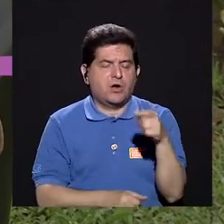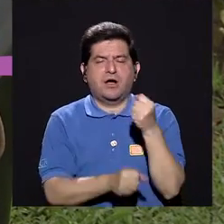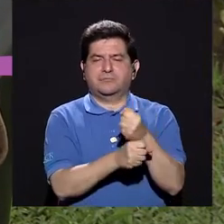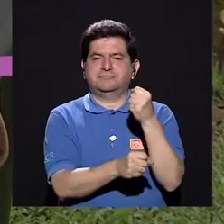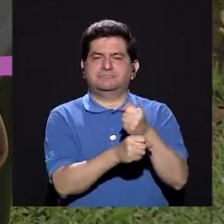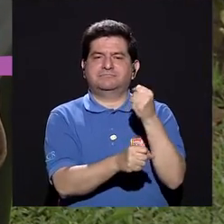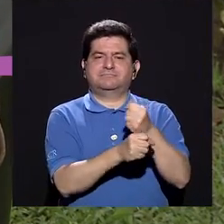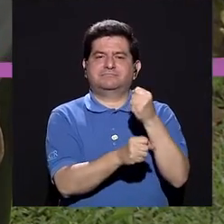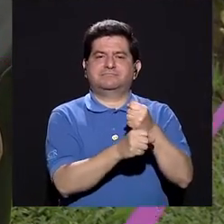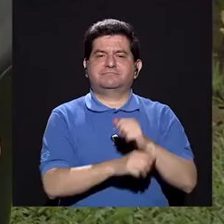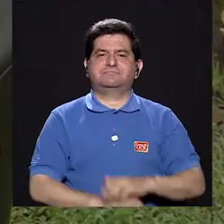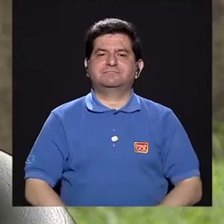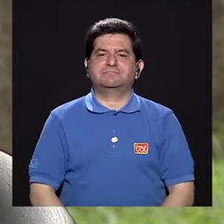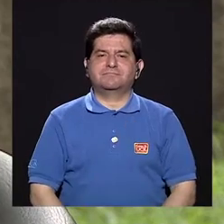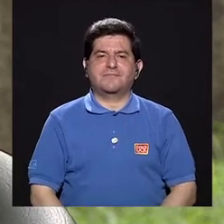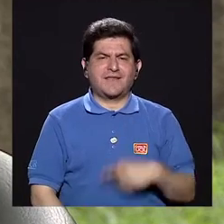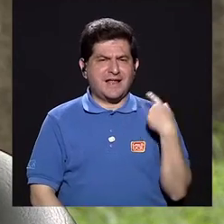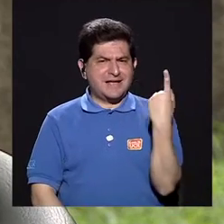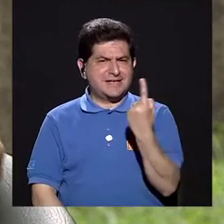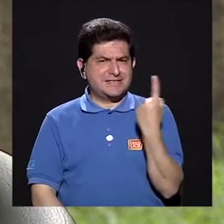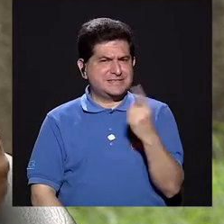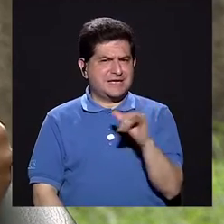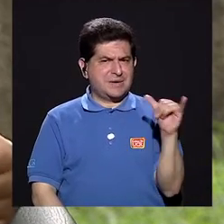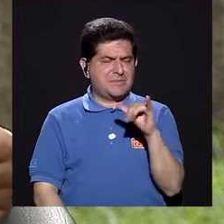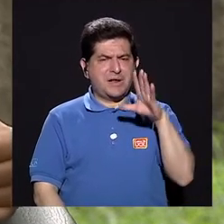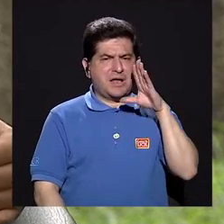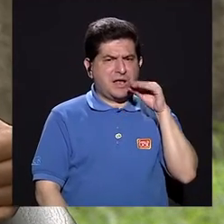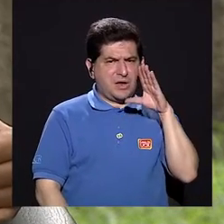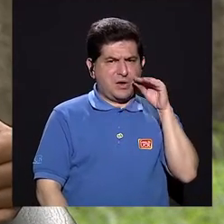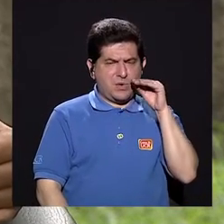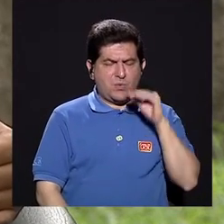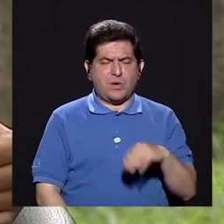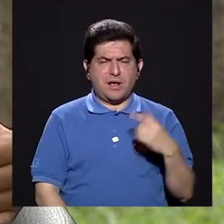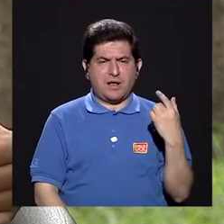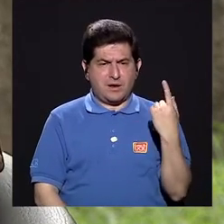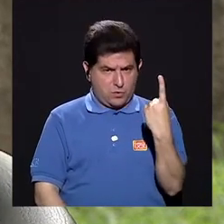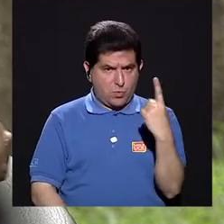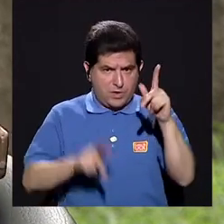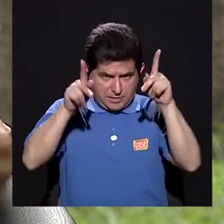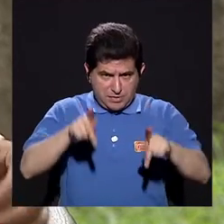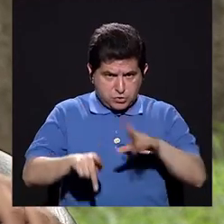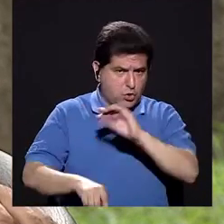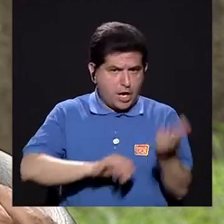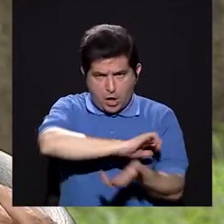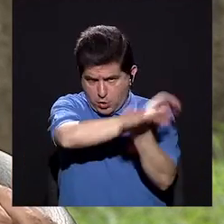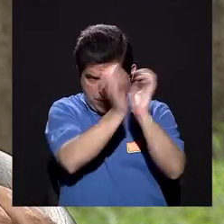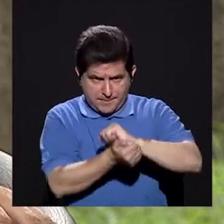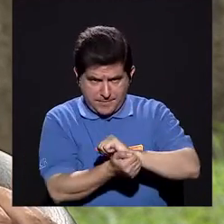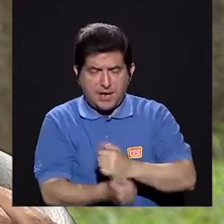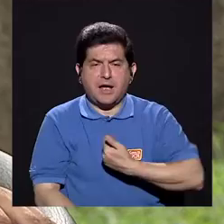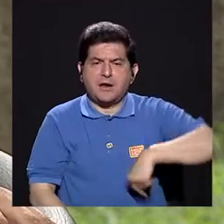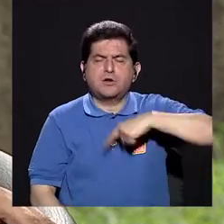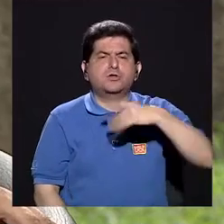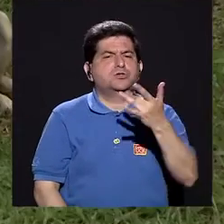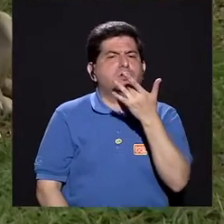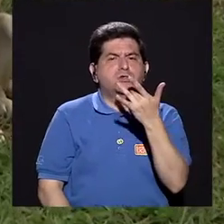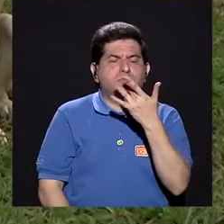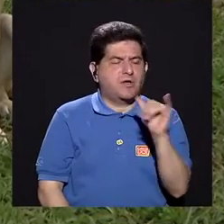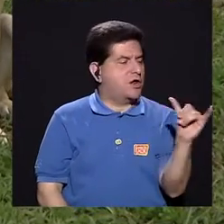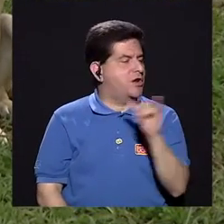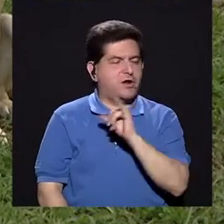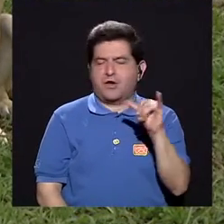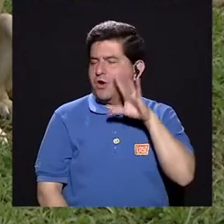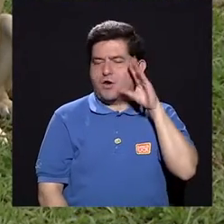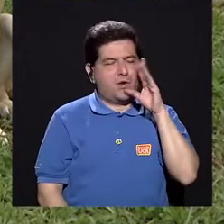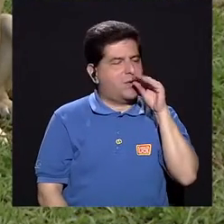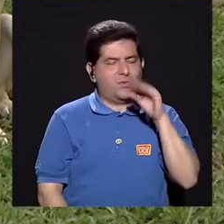a trabajar. ¿Siempre es con el mismo perro por usuario o se cambian? Nosotros preferimos que no sea